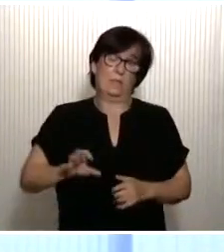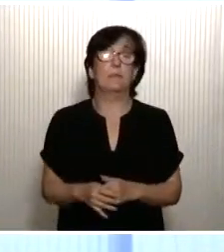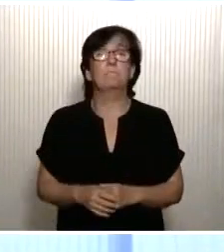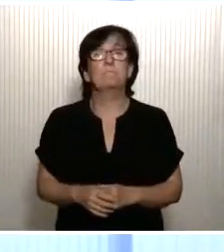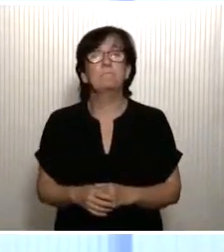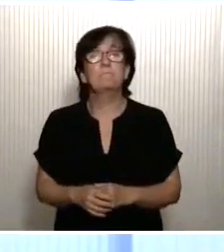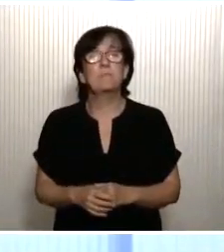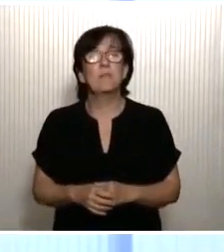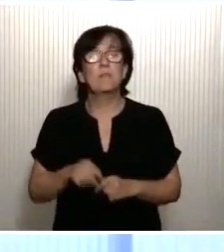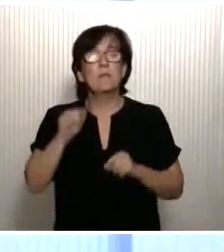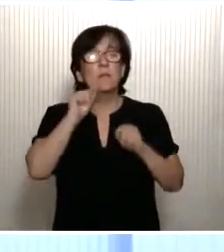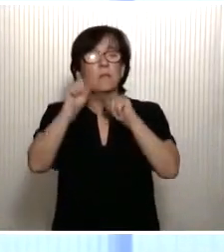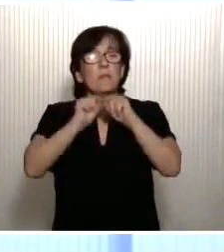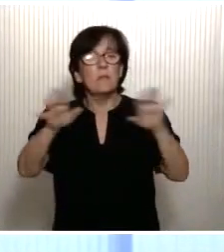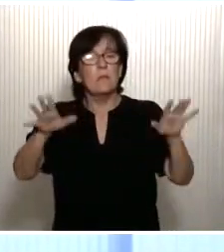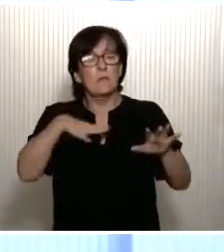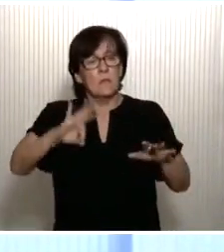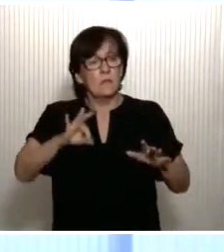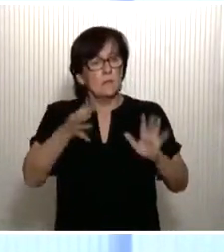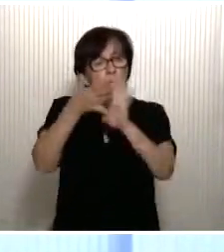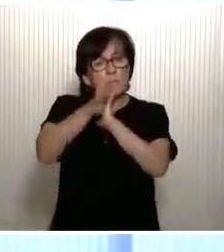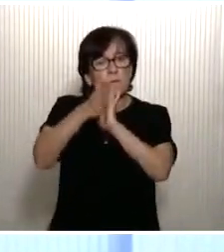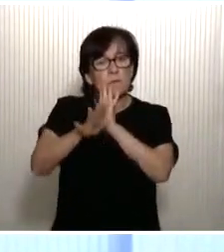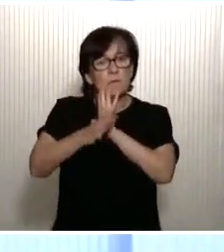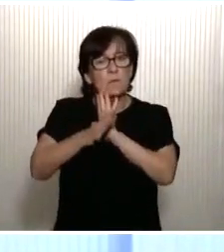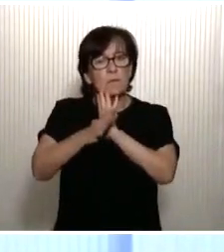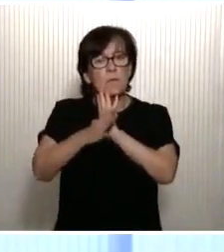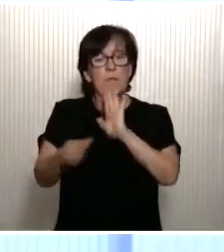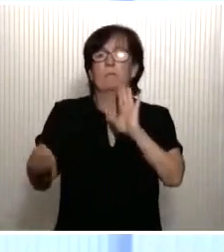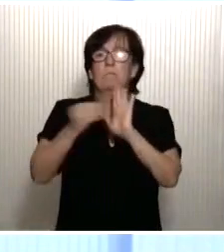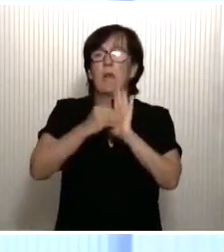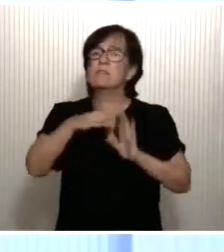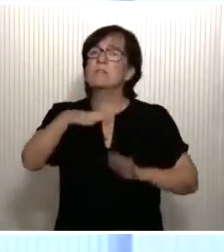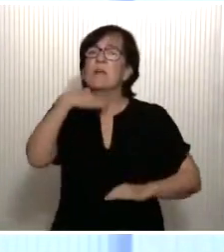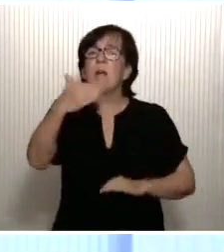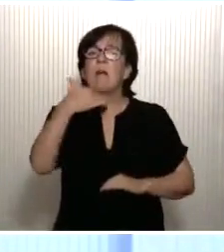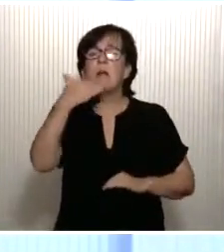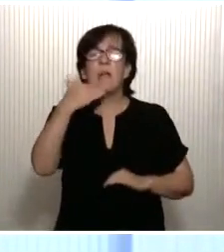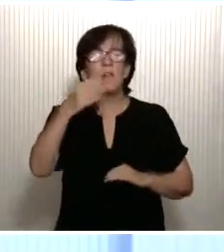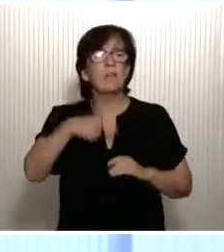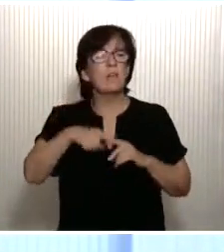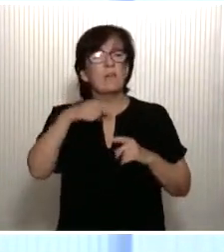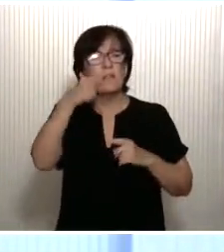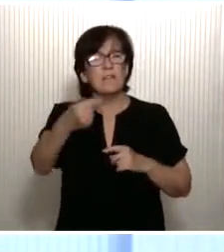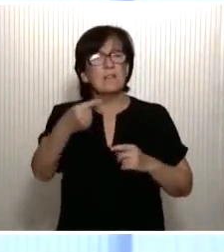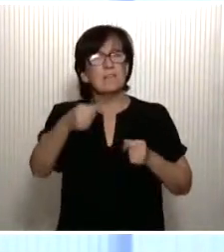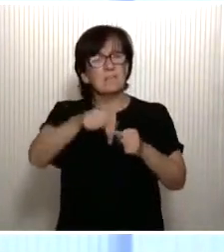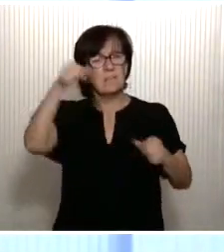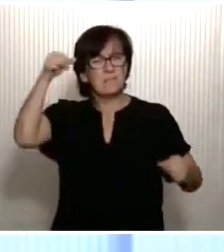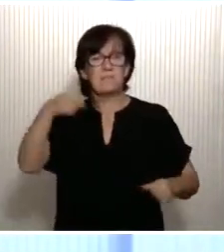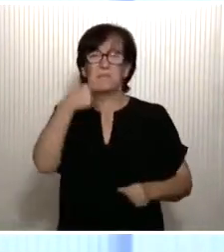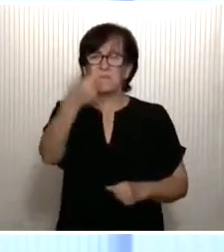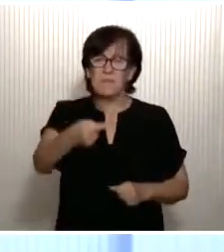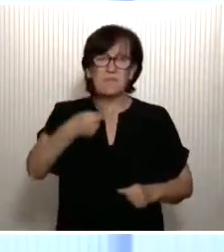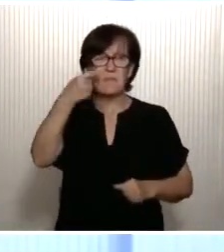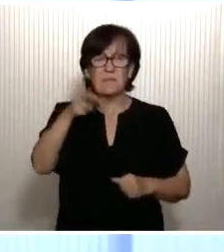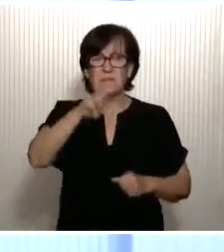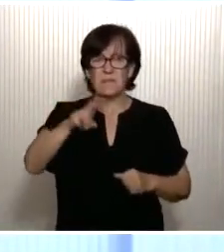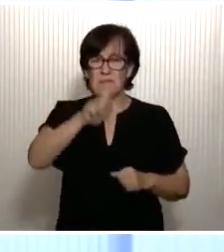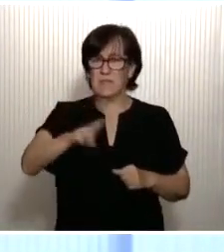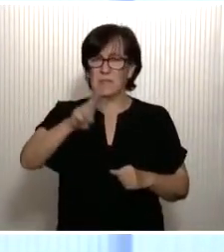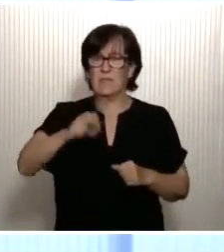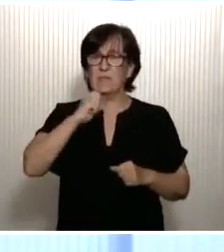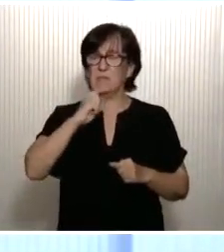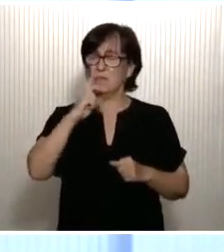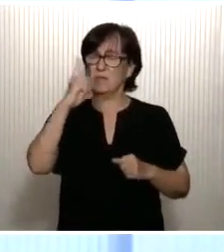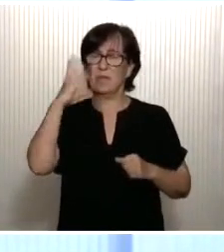Este virus viene a poner de manifiesto una vez más algo que hemos venido diciendo en reiteradas ocasiones a lo largo de estos últimos